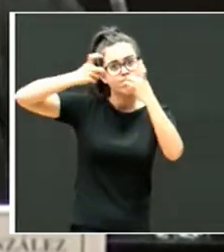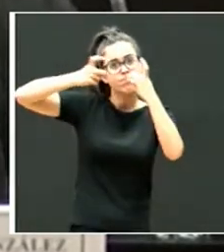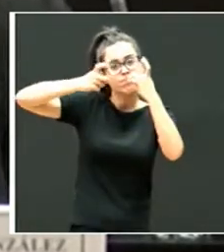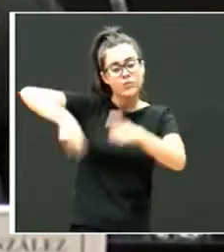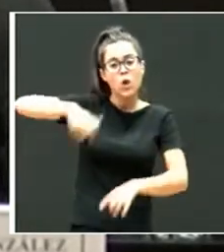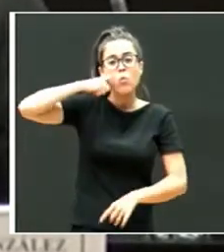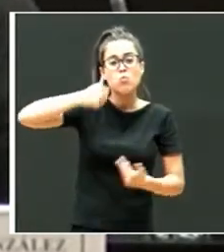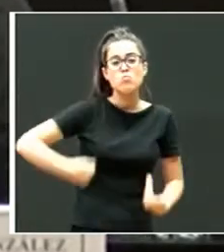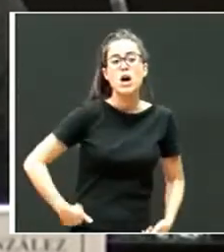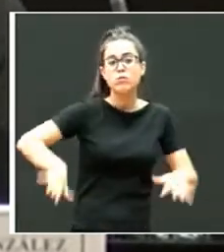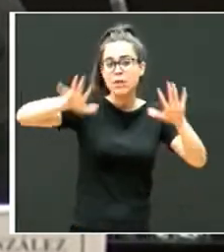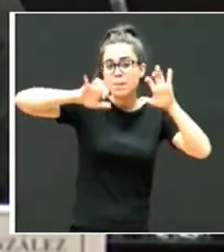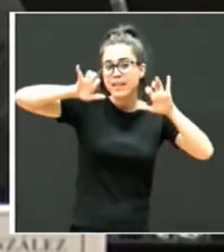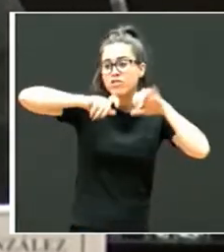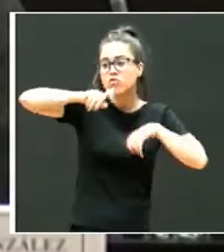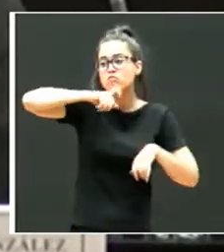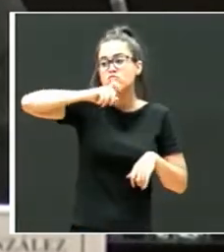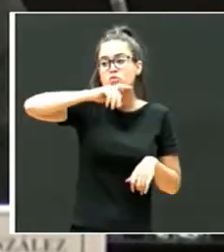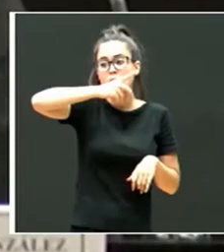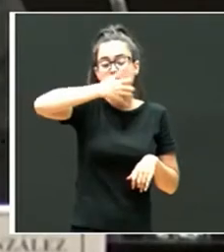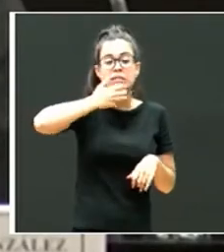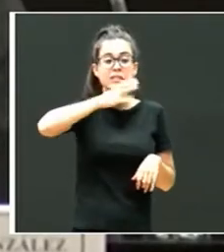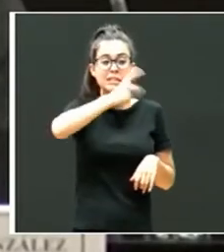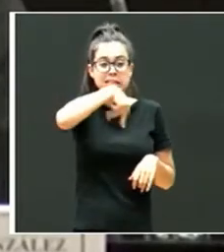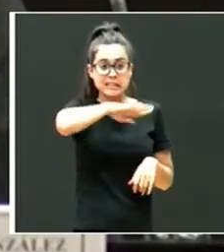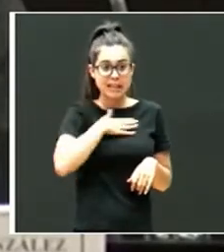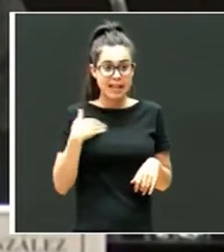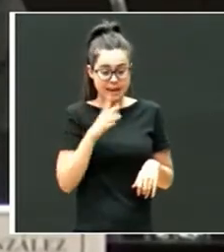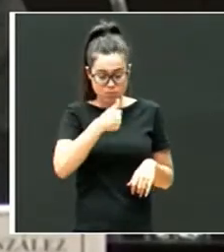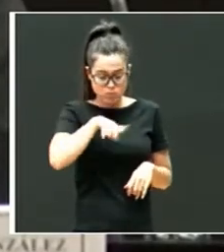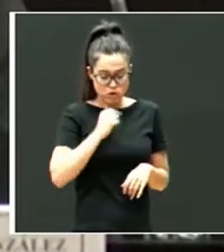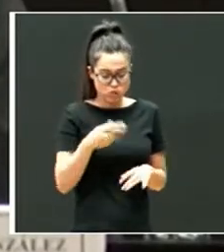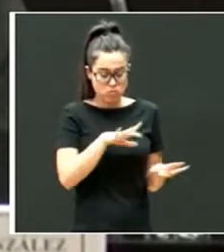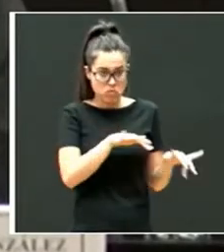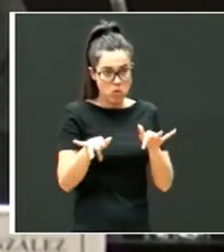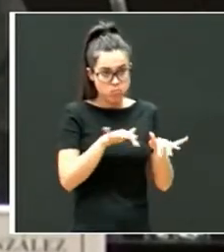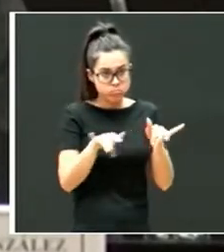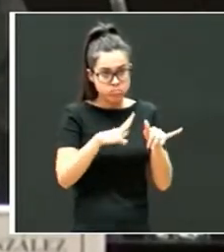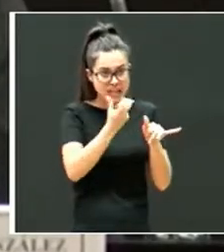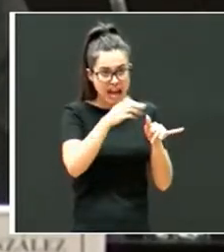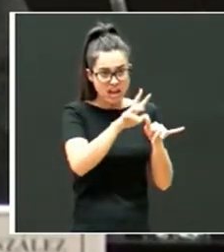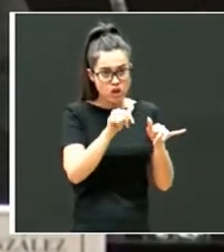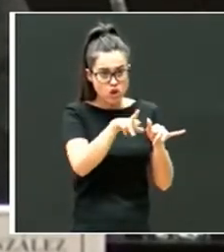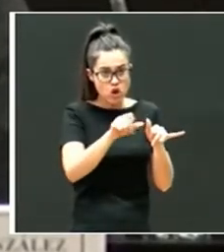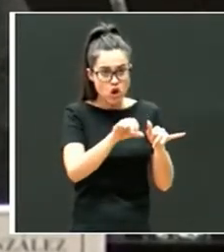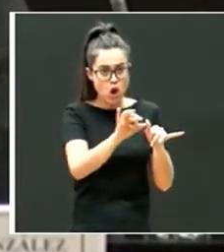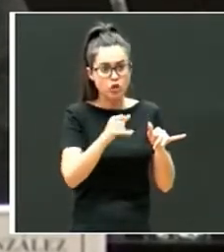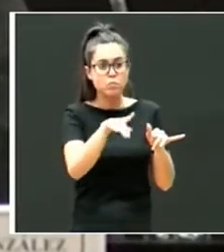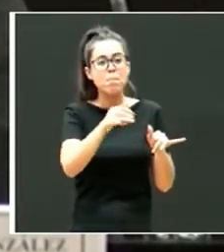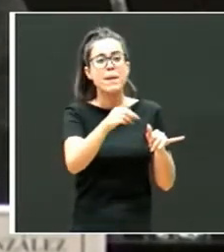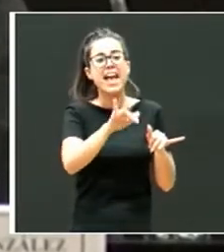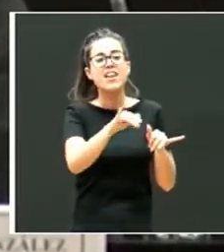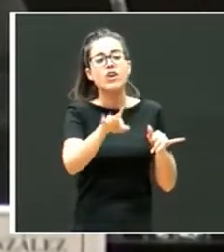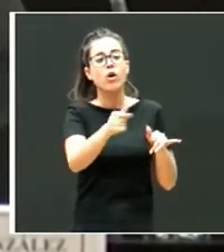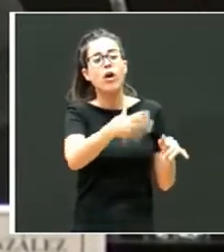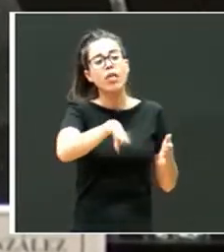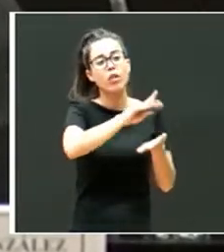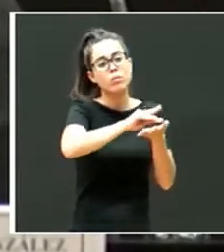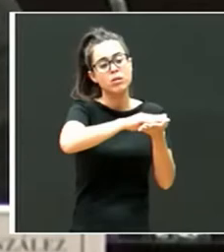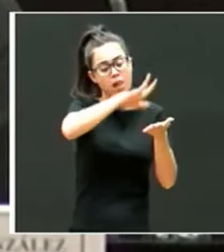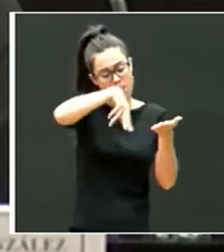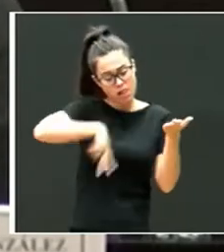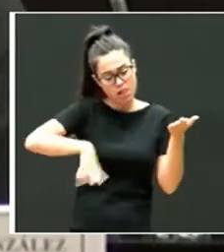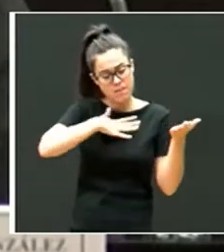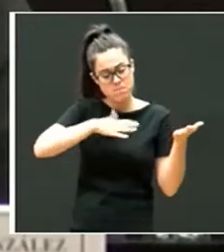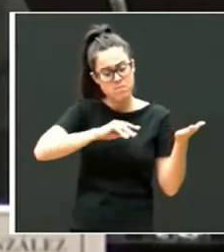bueno, si os interesa, podéis buscarlo en Otras Políticas, metéis Carlos Peiró y os aparecerá, entre otros, este artículo. Y